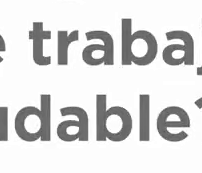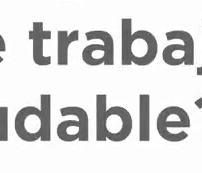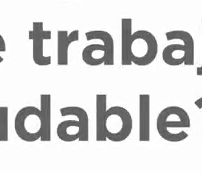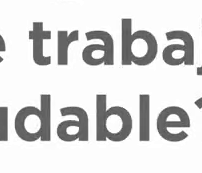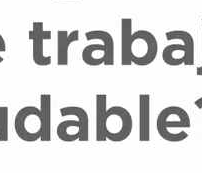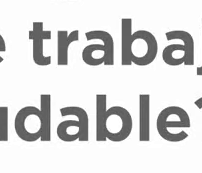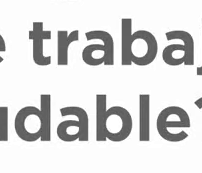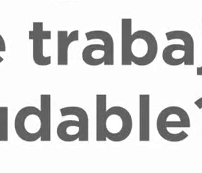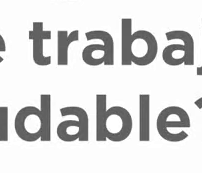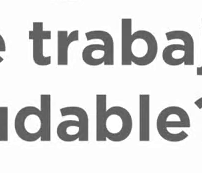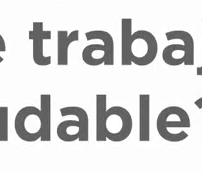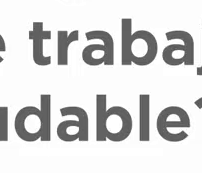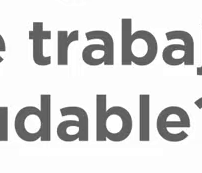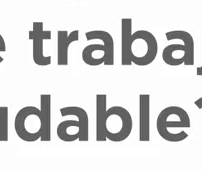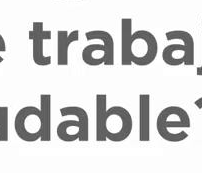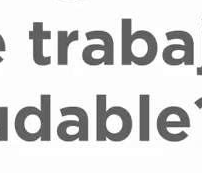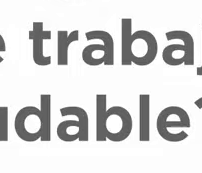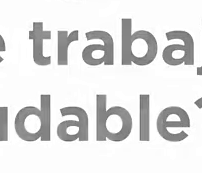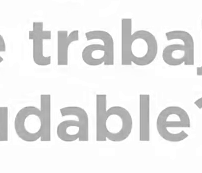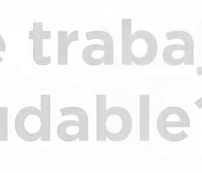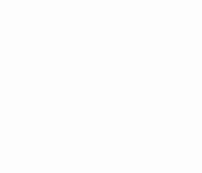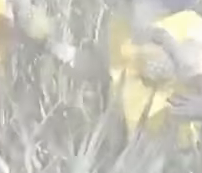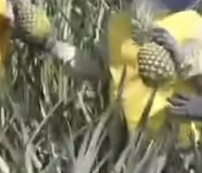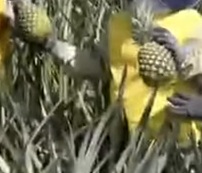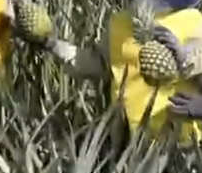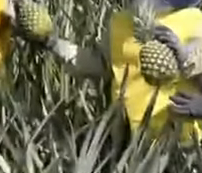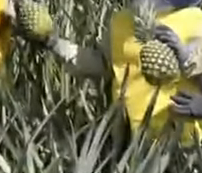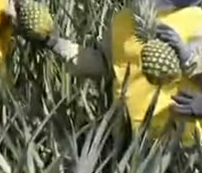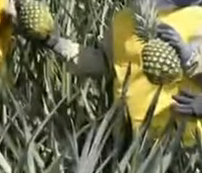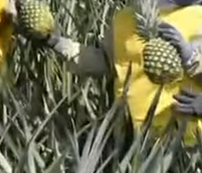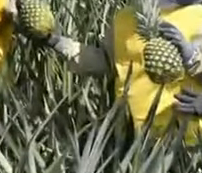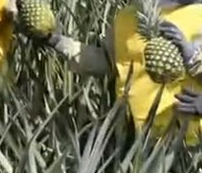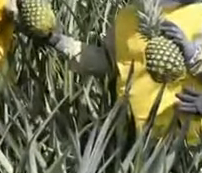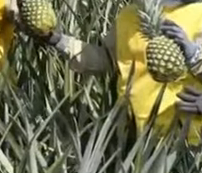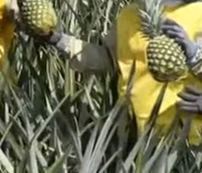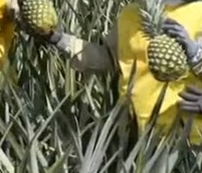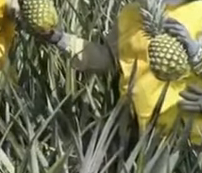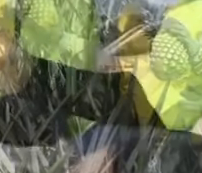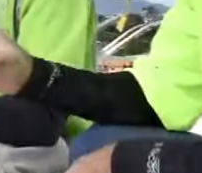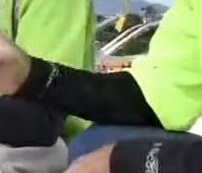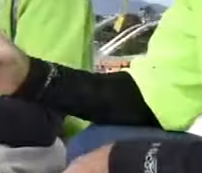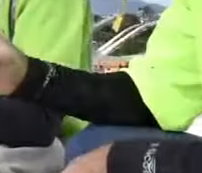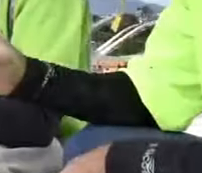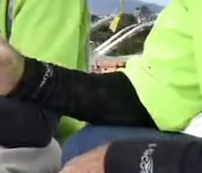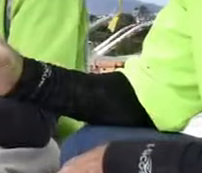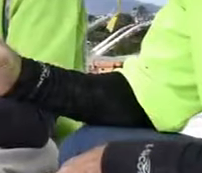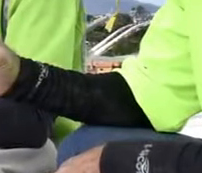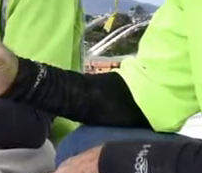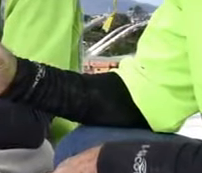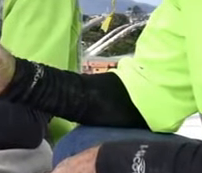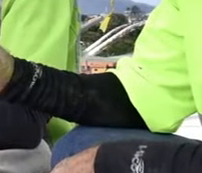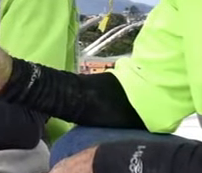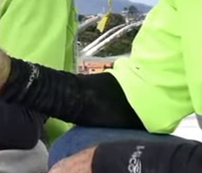¿Cómo se logra un entorno de trabajo seguro y saludable? Se logran entornos de trabajo seguros y saludables mediante la implementación de